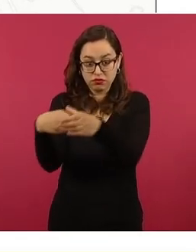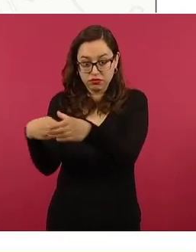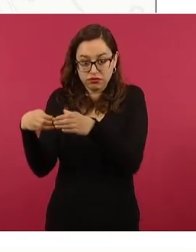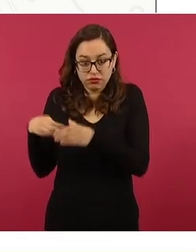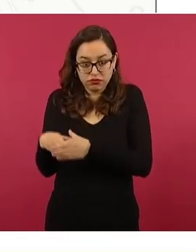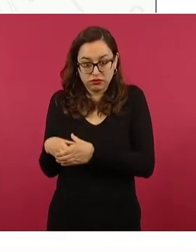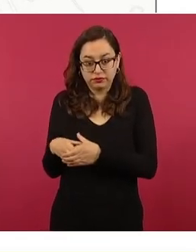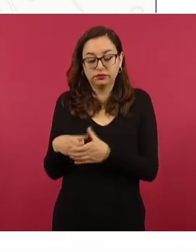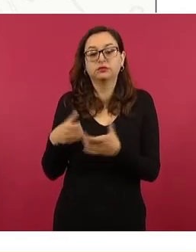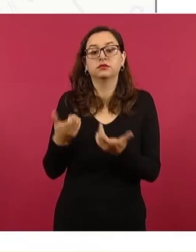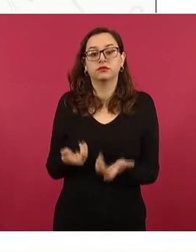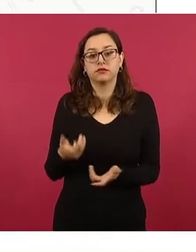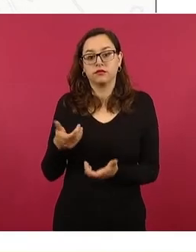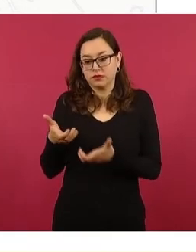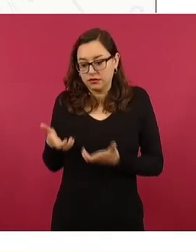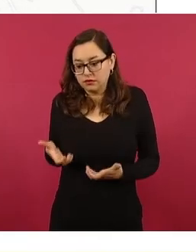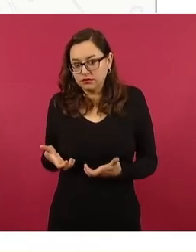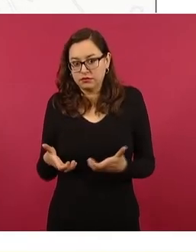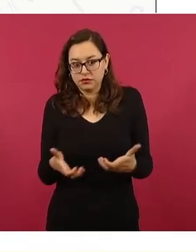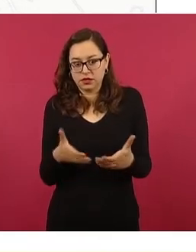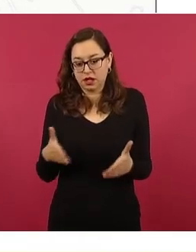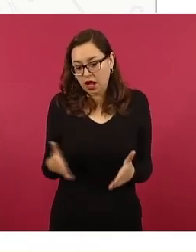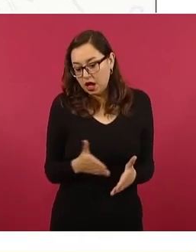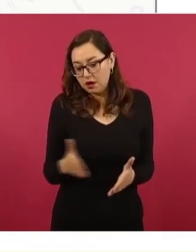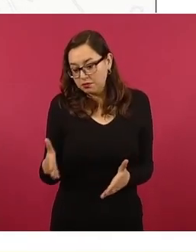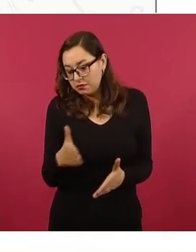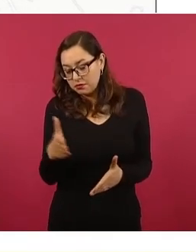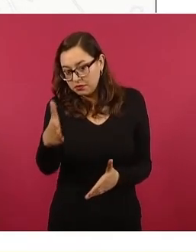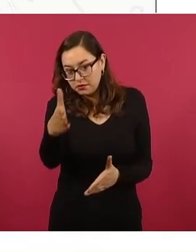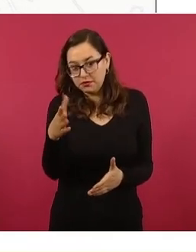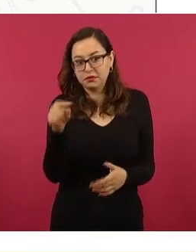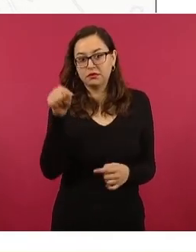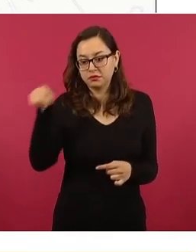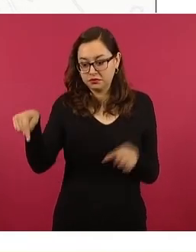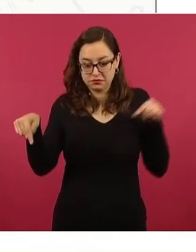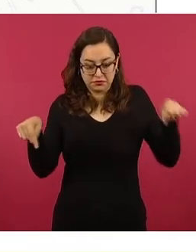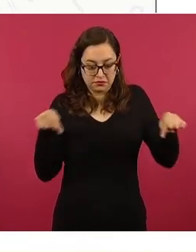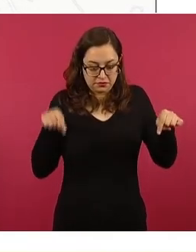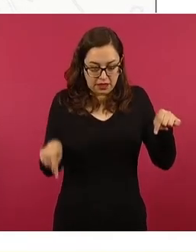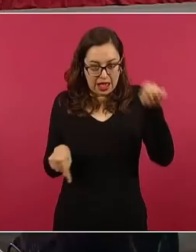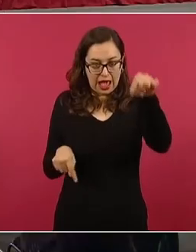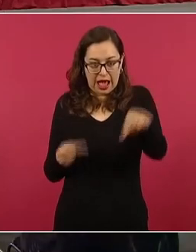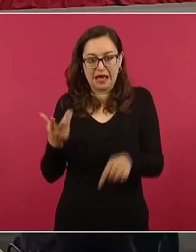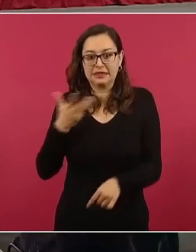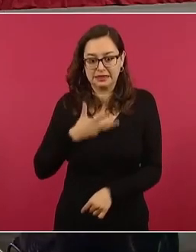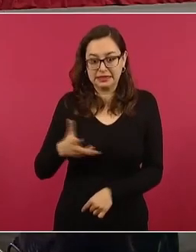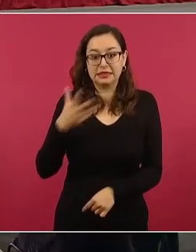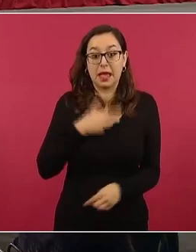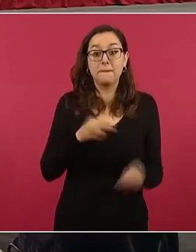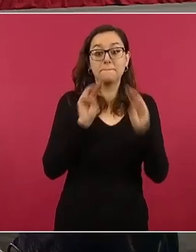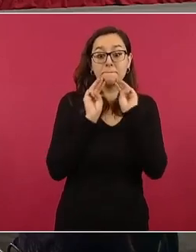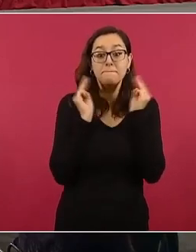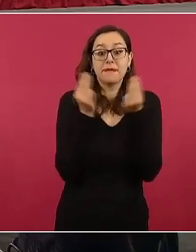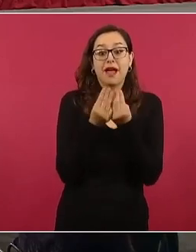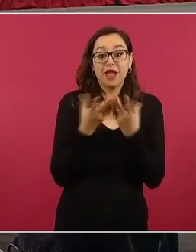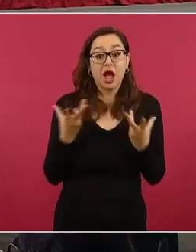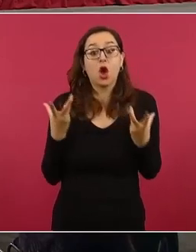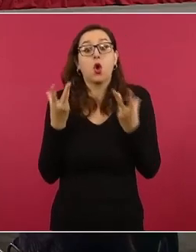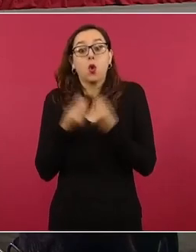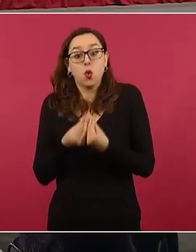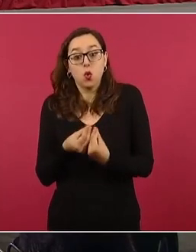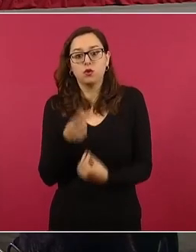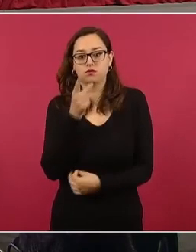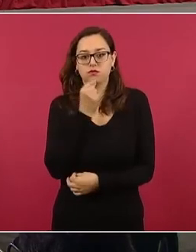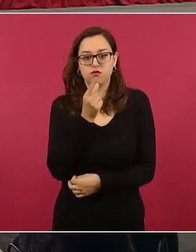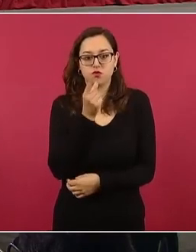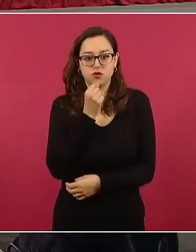Iguala, el camino hacia la salida de Taxco y a Cocula, en Santa Teresa, el camino en el puente, en el Palacio de